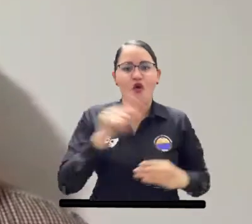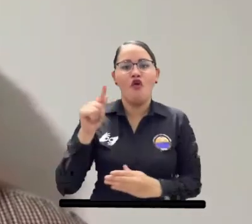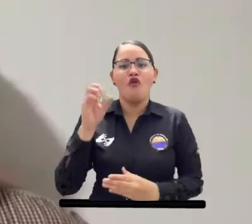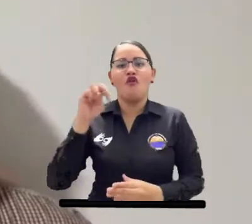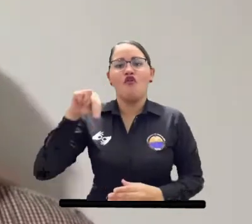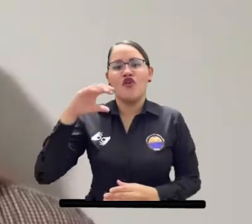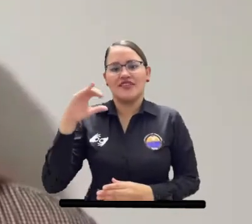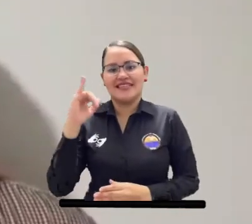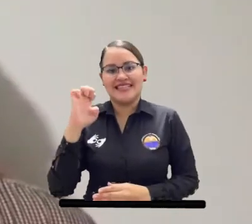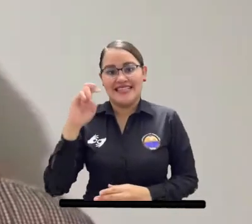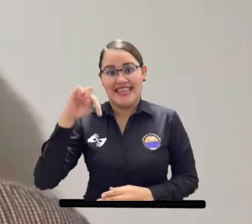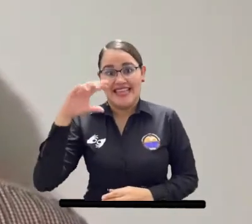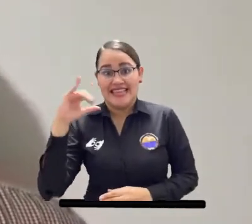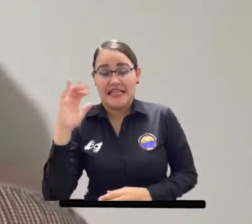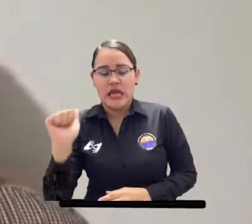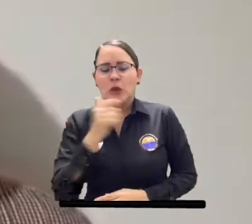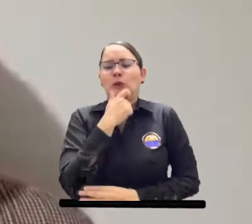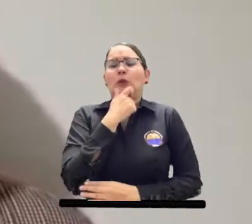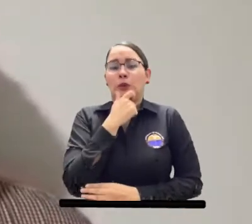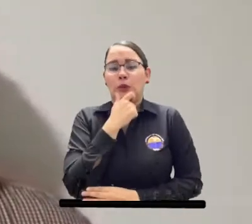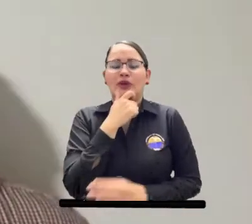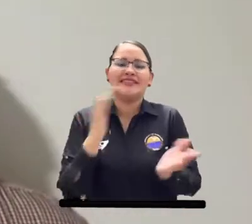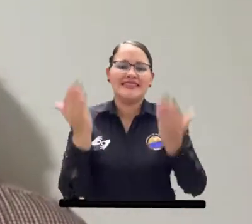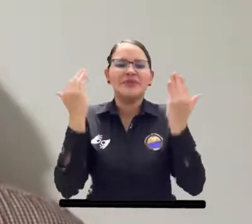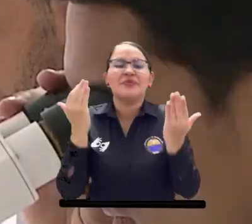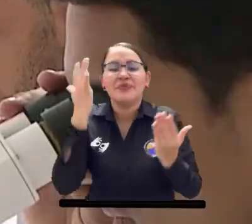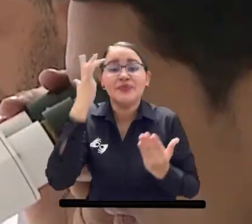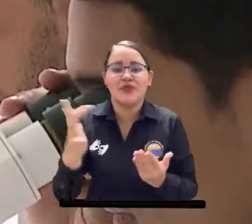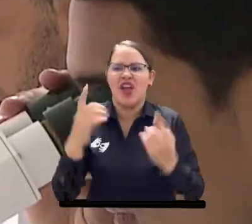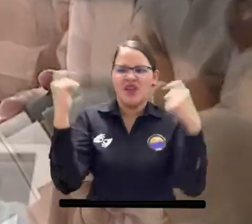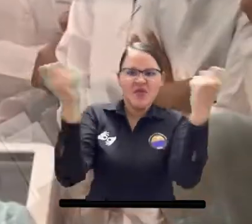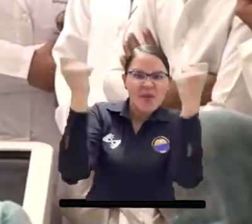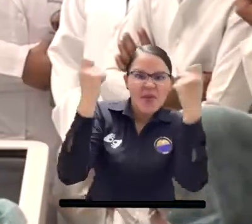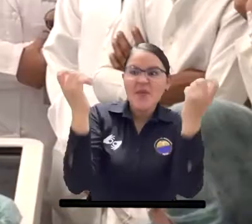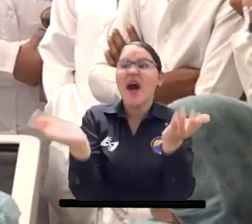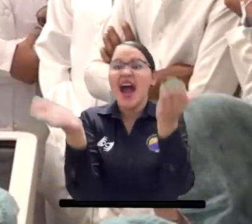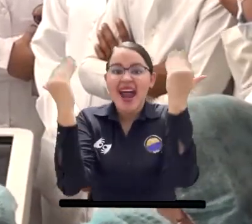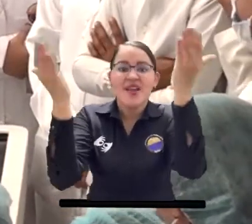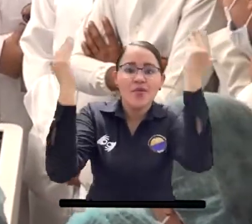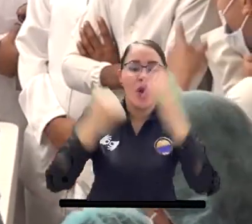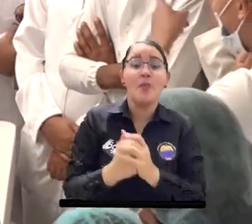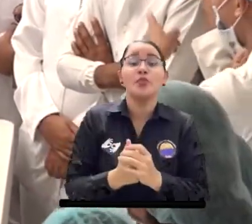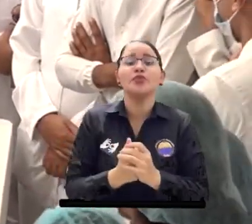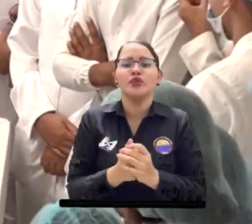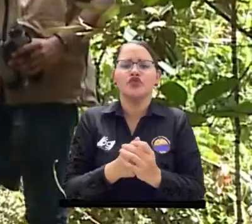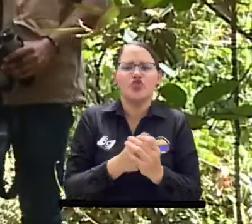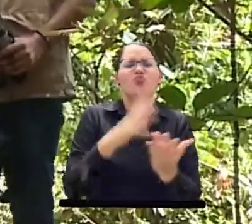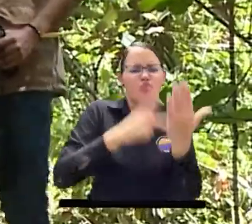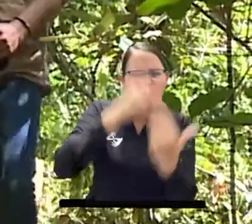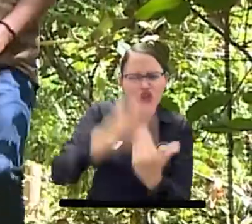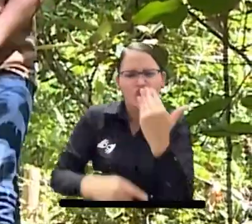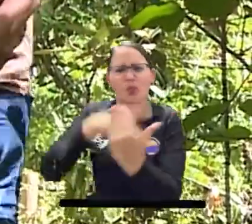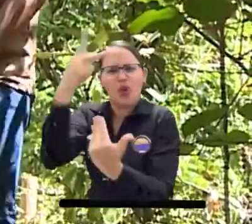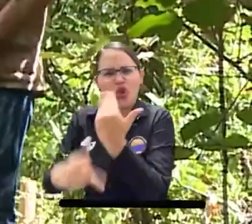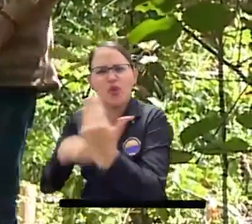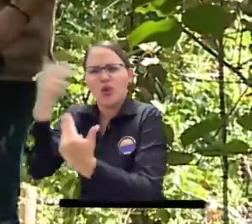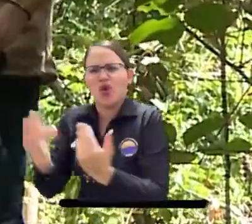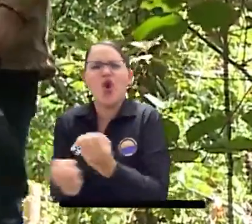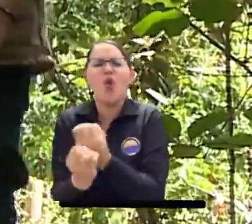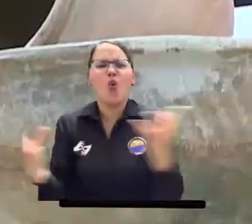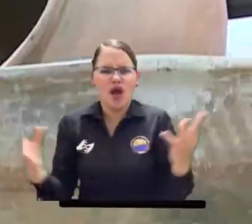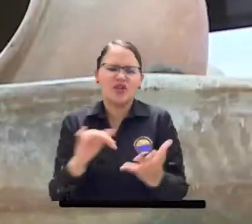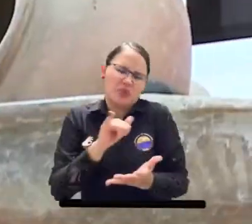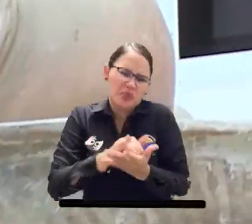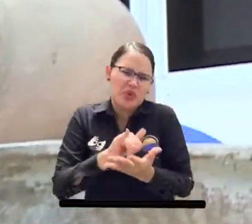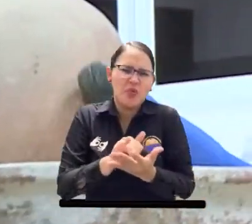Fonciencias, se pudo administrar una convocatoria en donde participaron 28 grupos de investigación